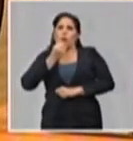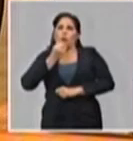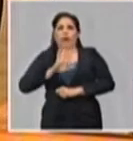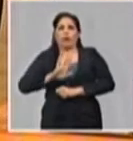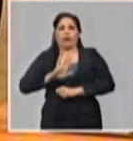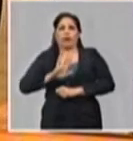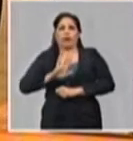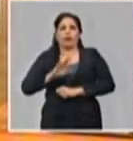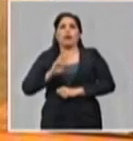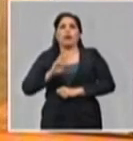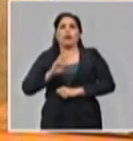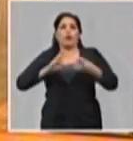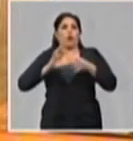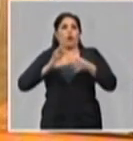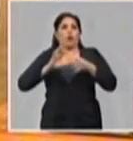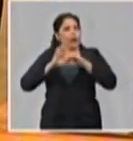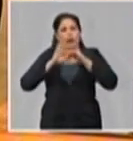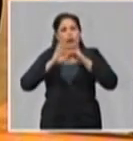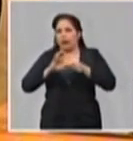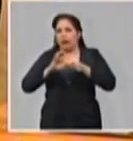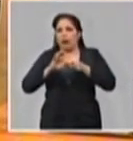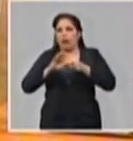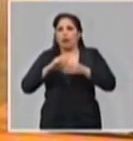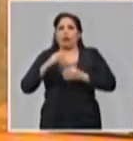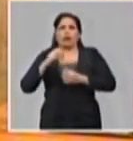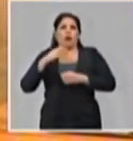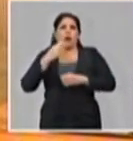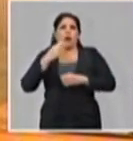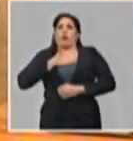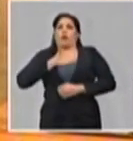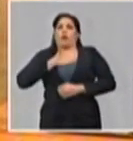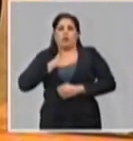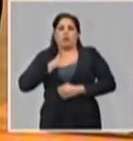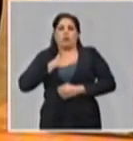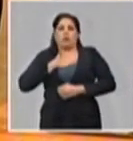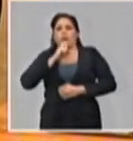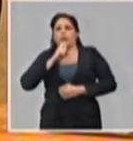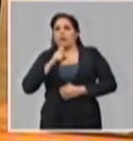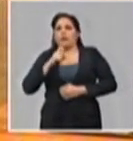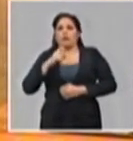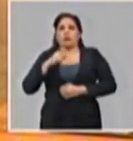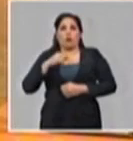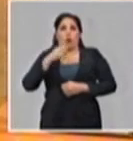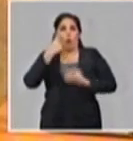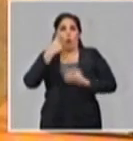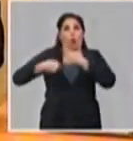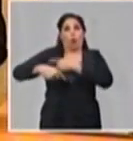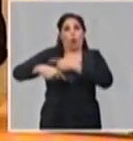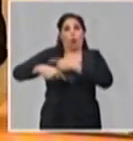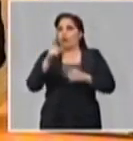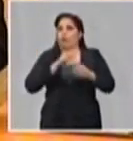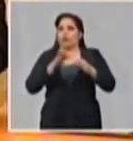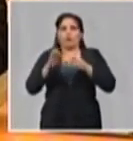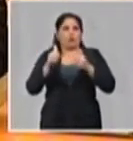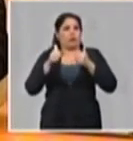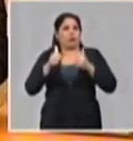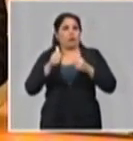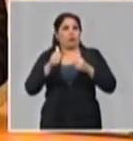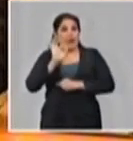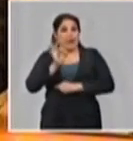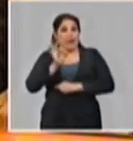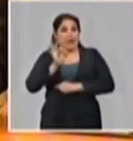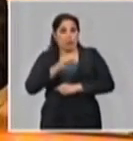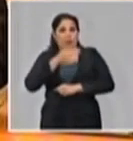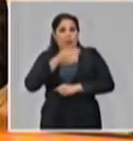desarrollar formas críticas con insuficiencia respiratoria, shock, difusión múltiple del gran y ahí se está hablando entonces